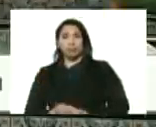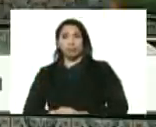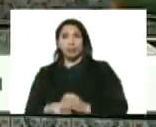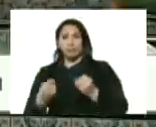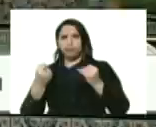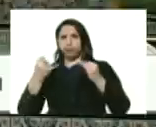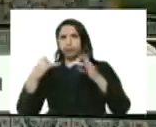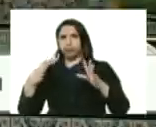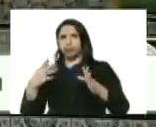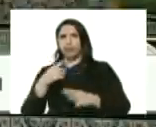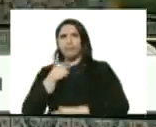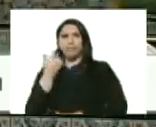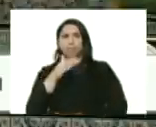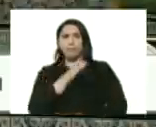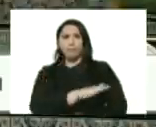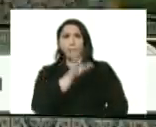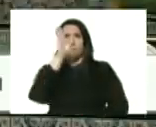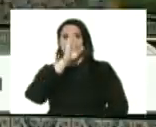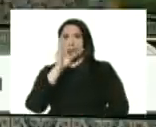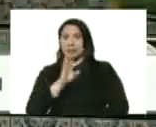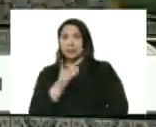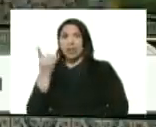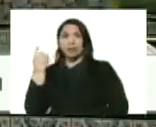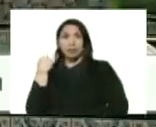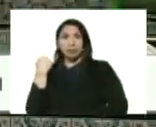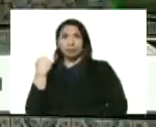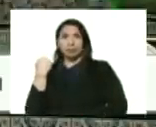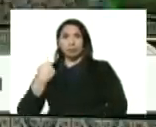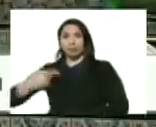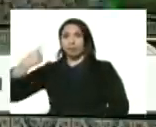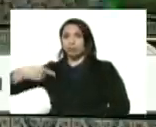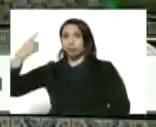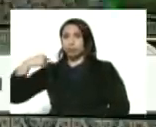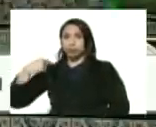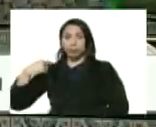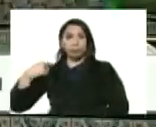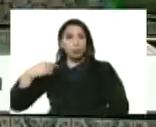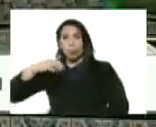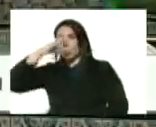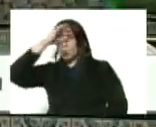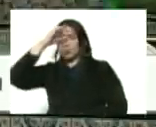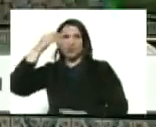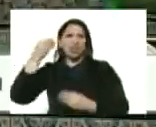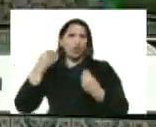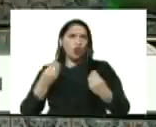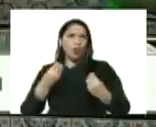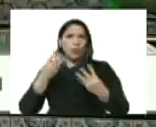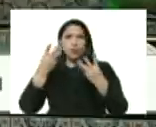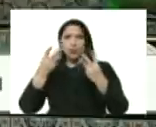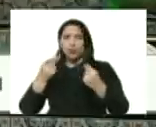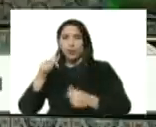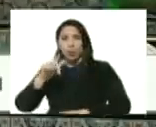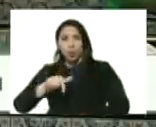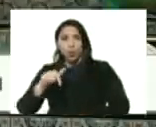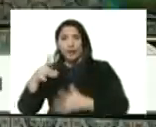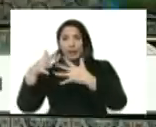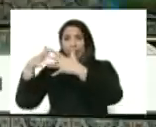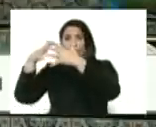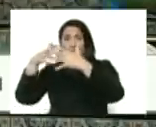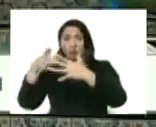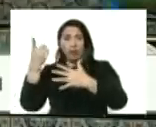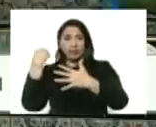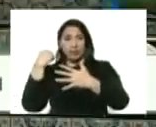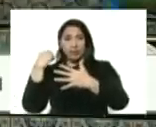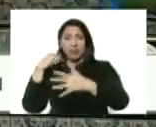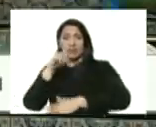casos de fallecidos Brasil y antes de ayer también hoy no sé cómo van los números Estados Unidos llegó ayer